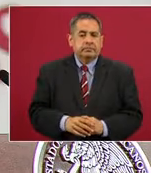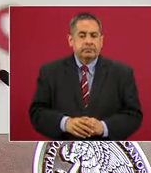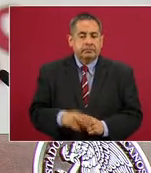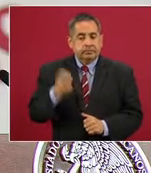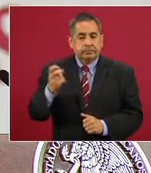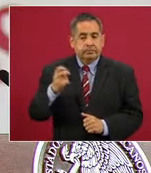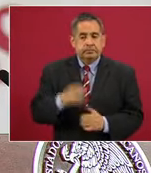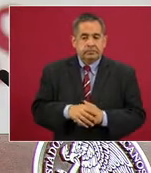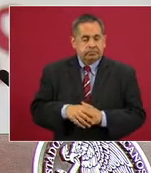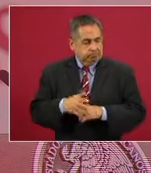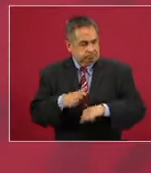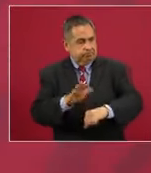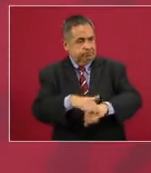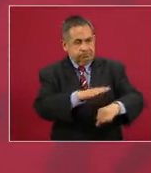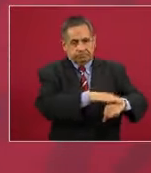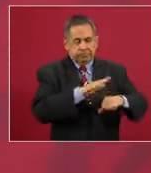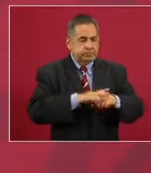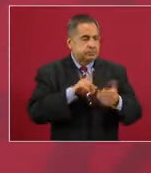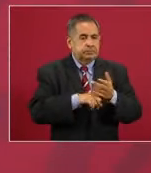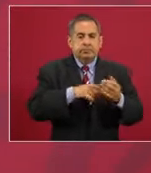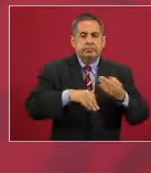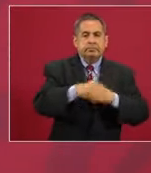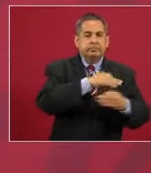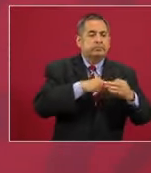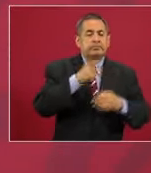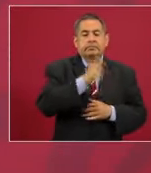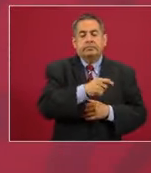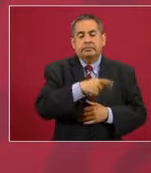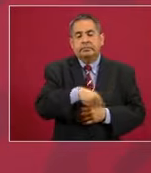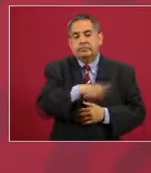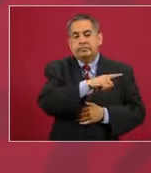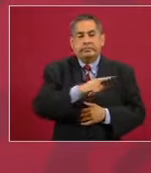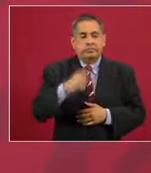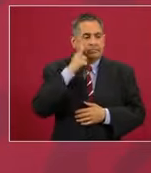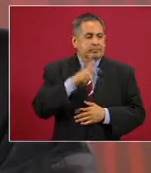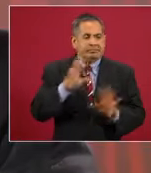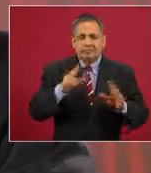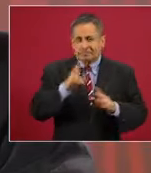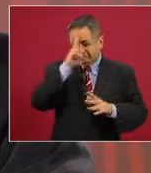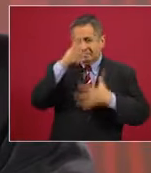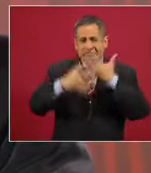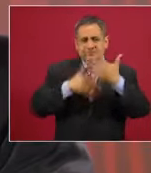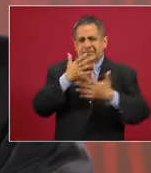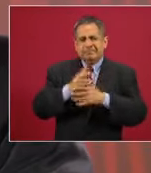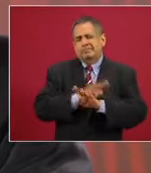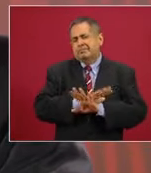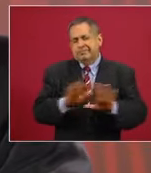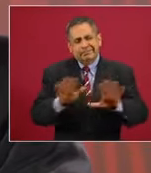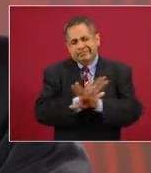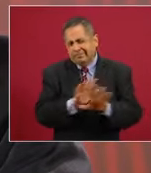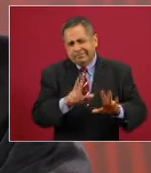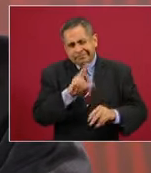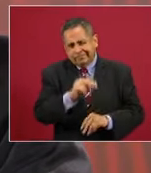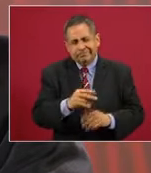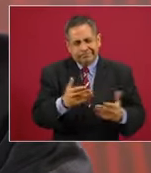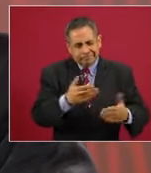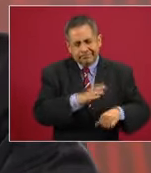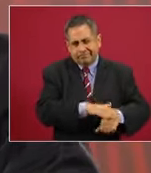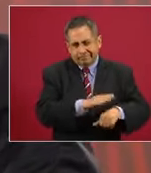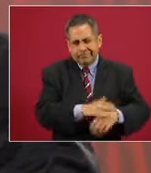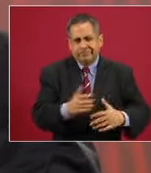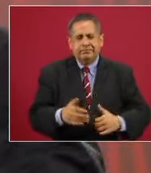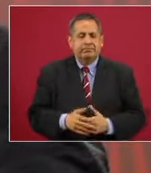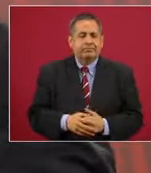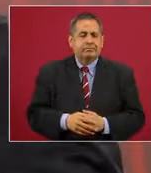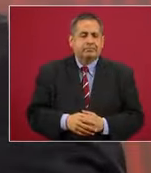Entonces, un llamado a que se abandone la violencia y